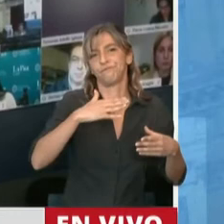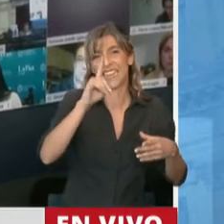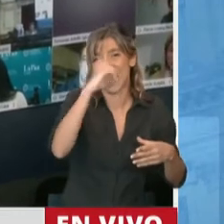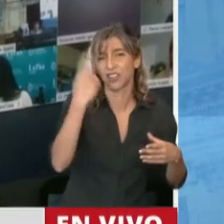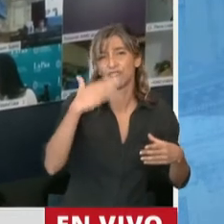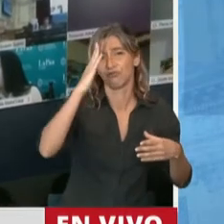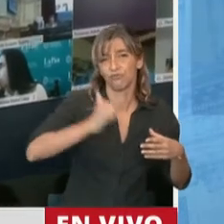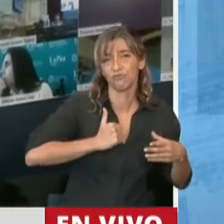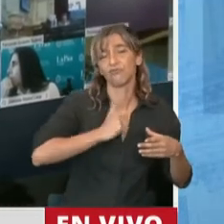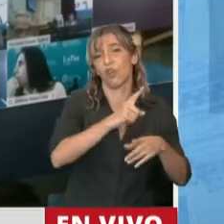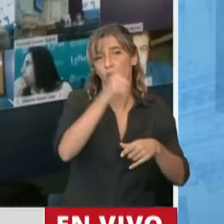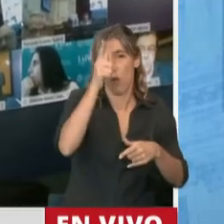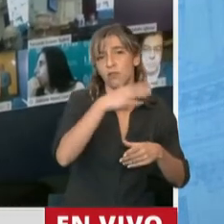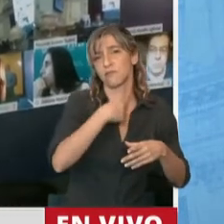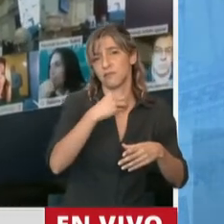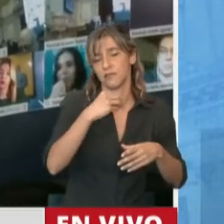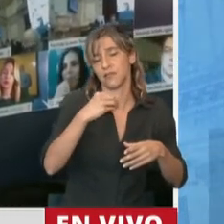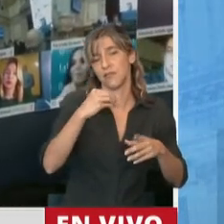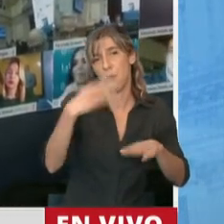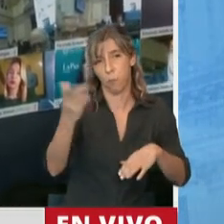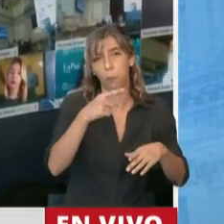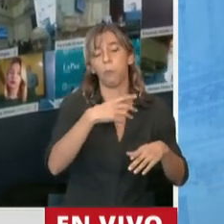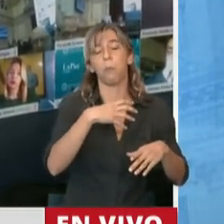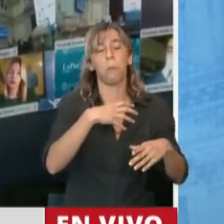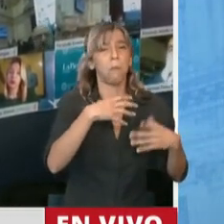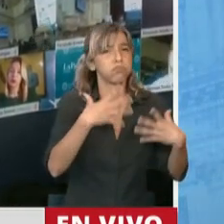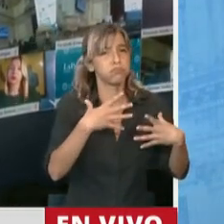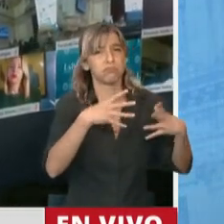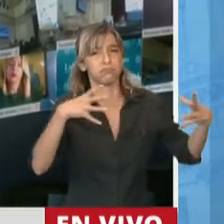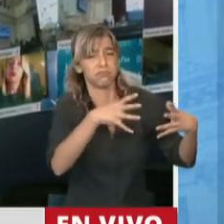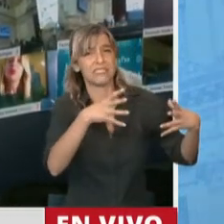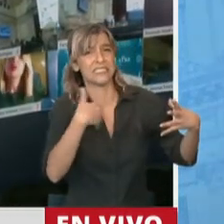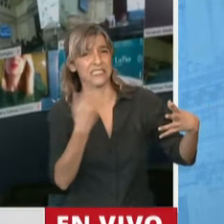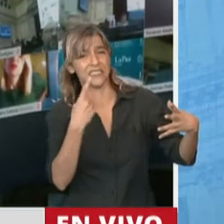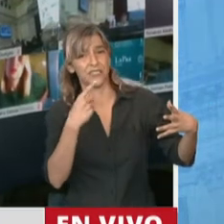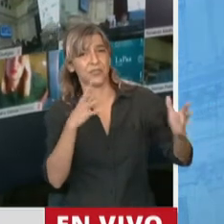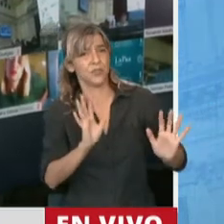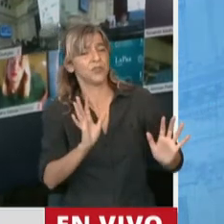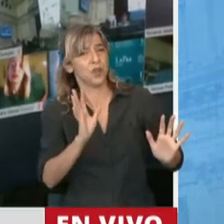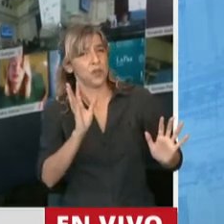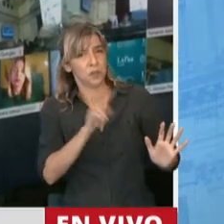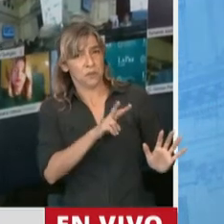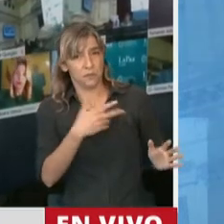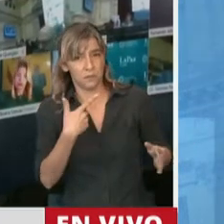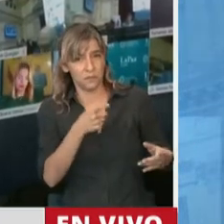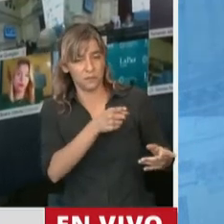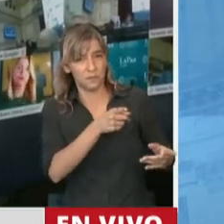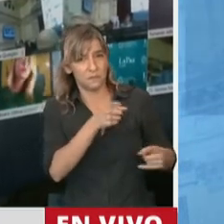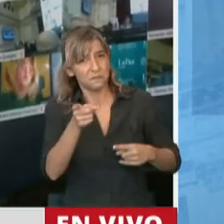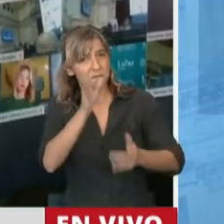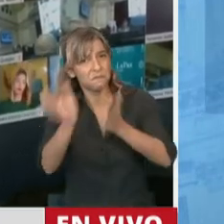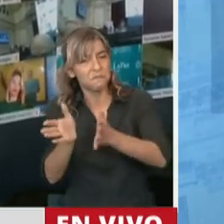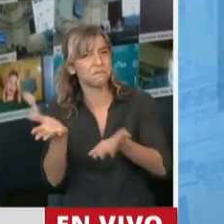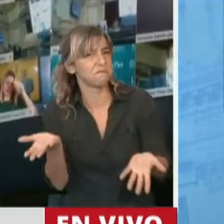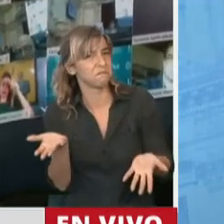de la provincia, donde hubo además algo que hoy estamos viendo con este espionaje escandaloso que se dio en el gobierno anterior sobre